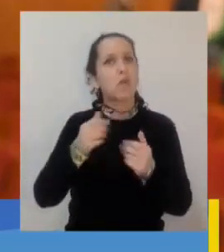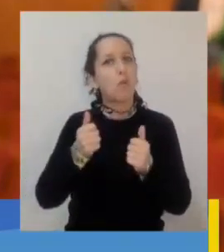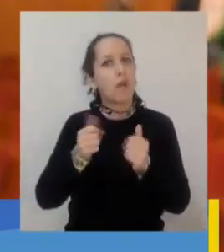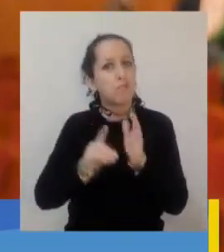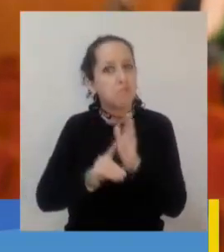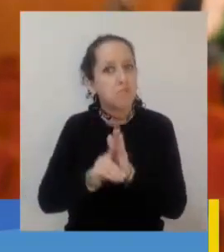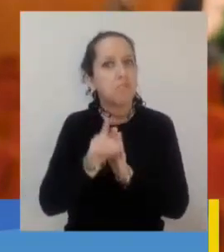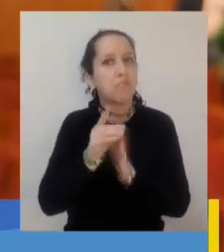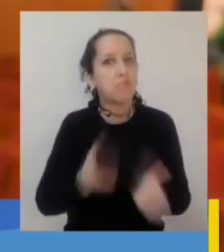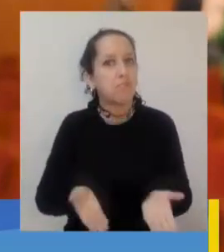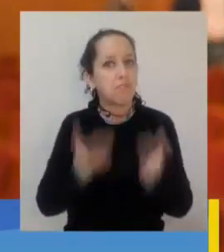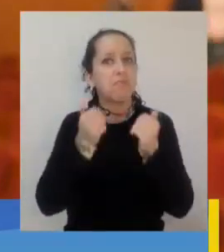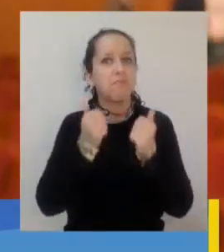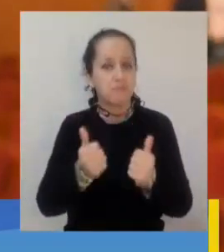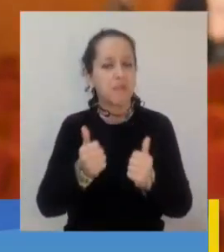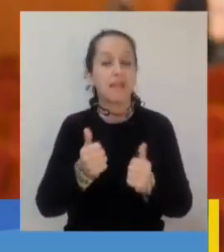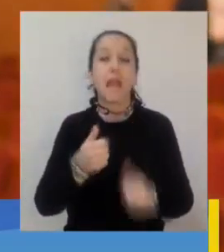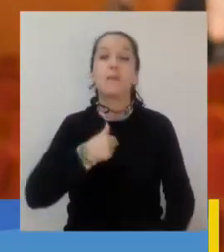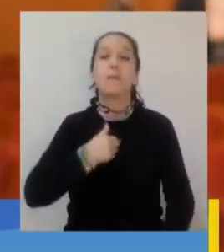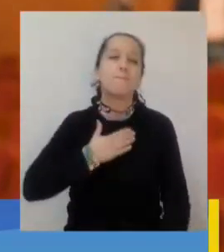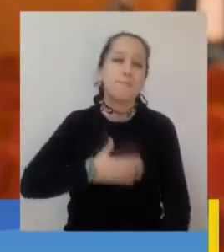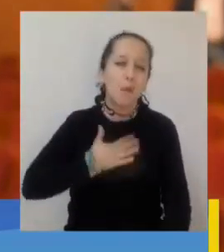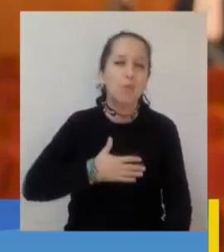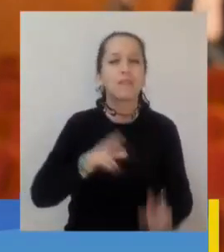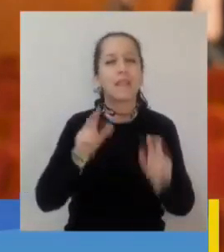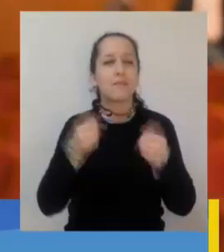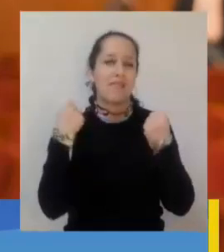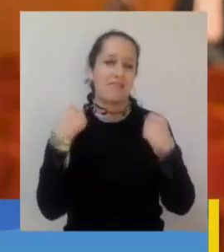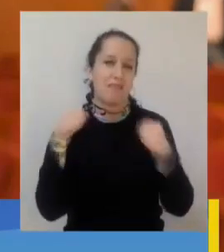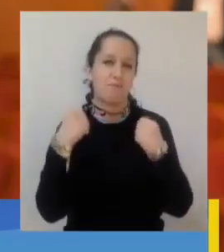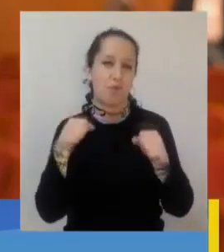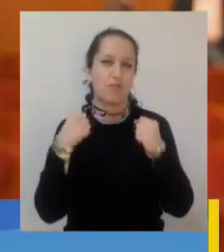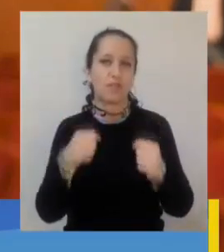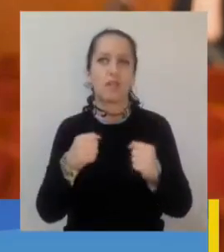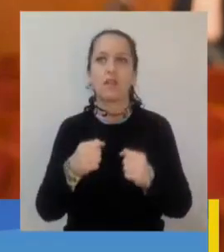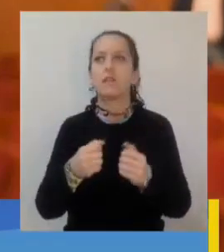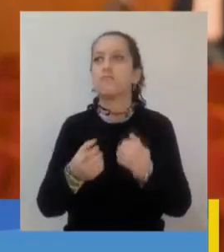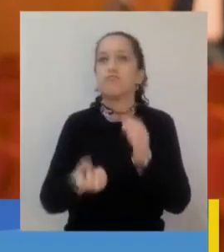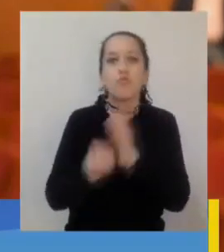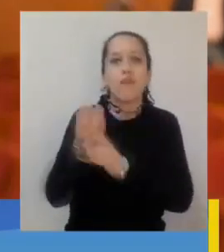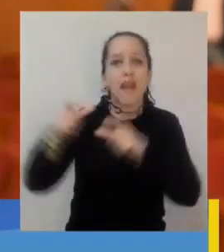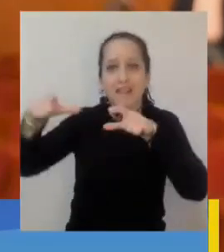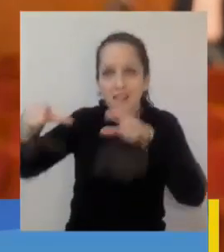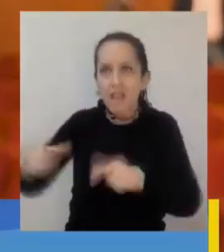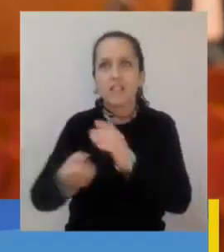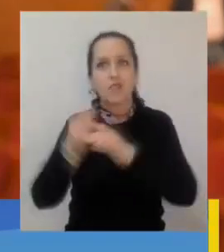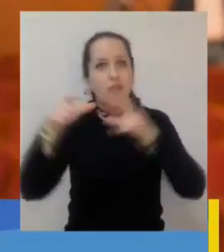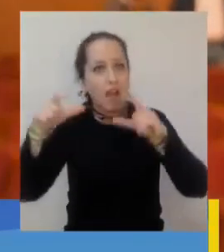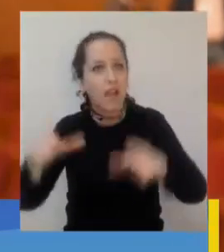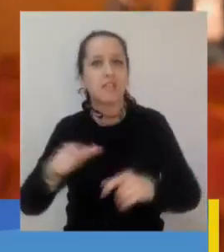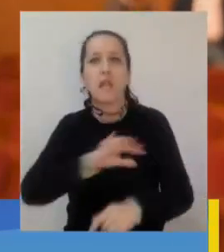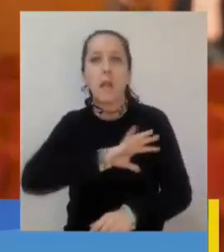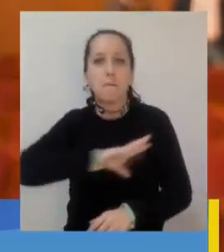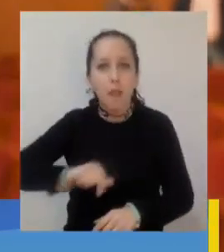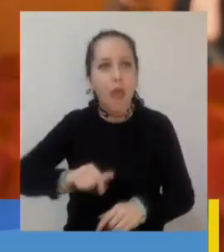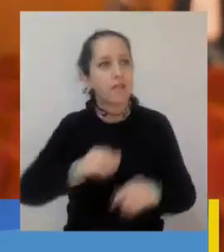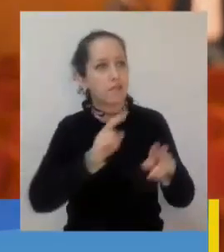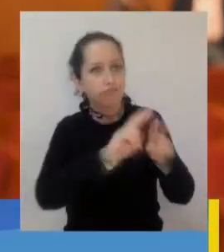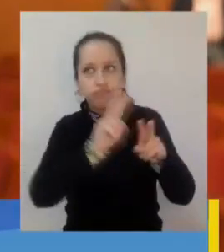me parece estupendo. Me gusta mucho lo que tiene que ver con el deporte, esto de implementar canchas, abrir espacios, plazas.